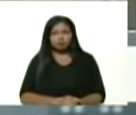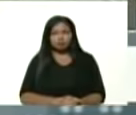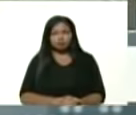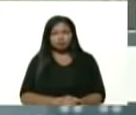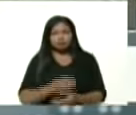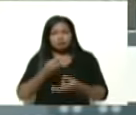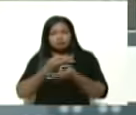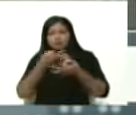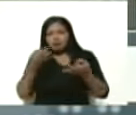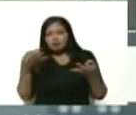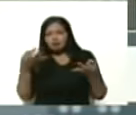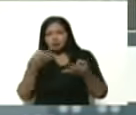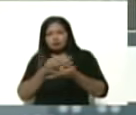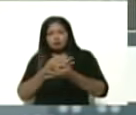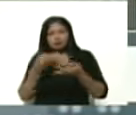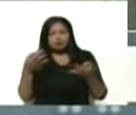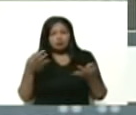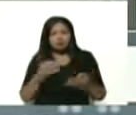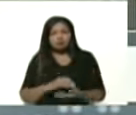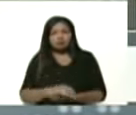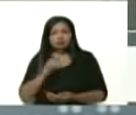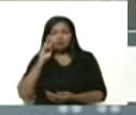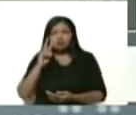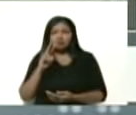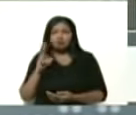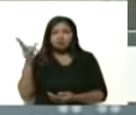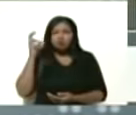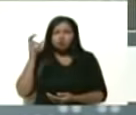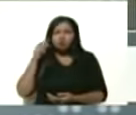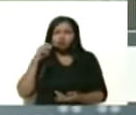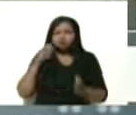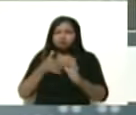Excelente, excelente. Se nos metió un sonido por ahí.